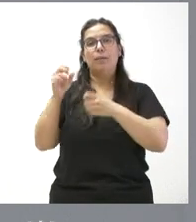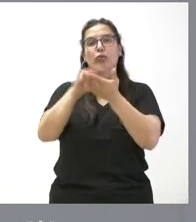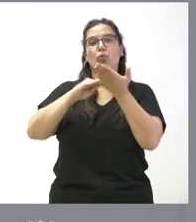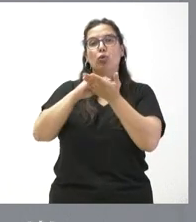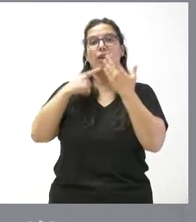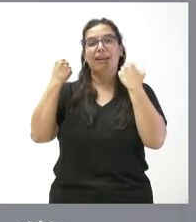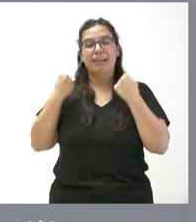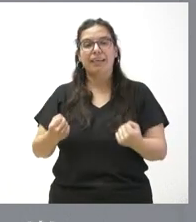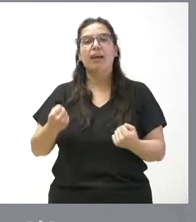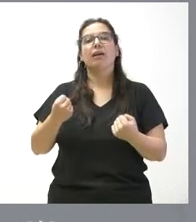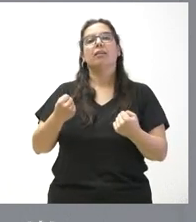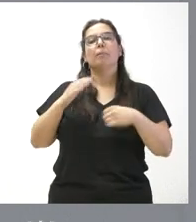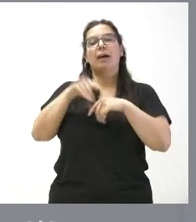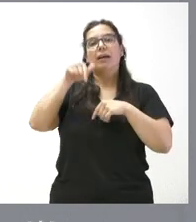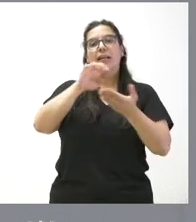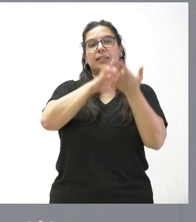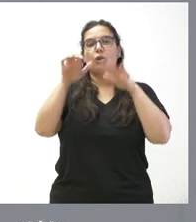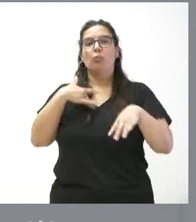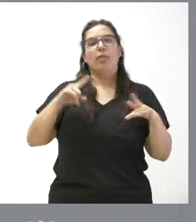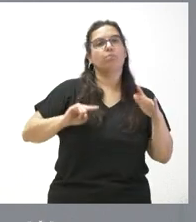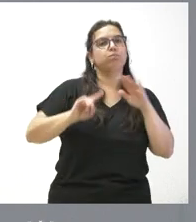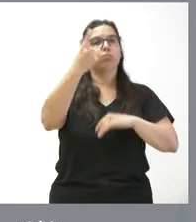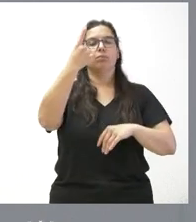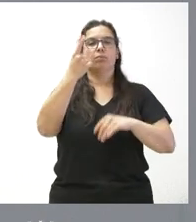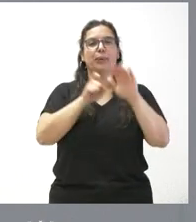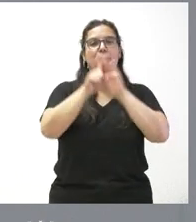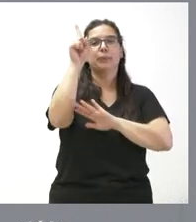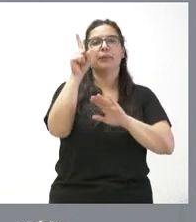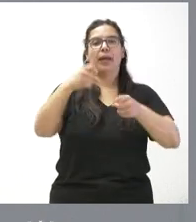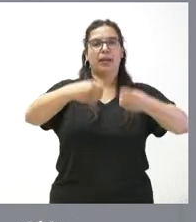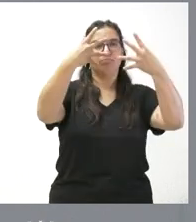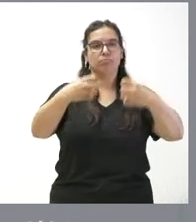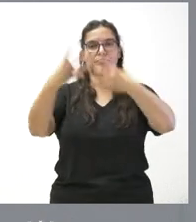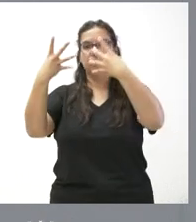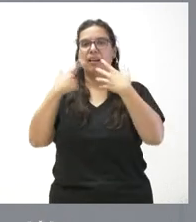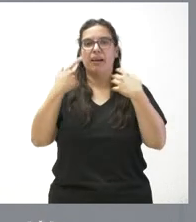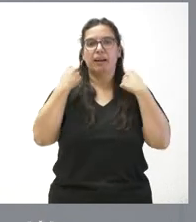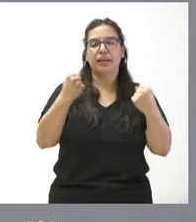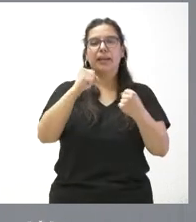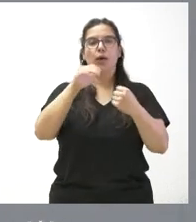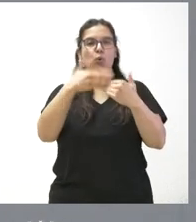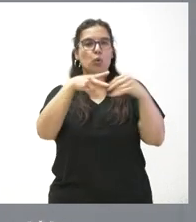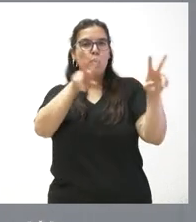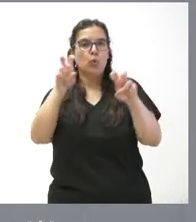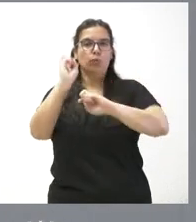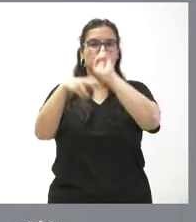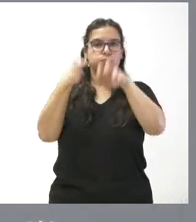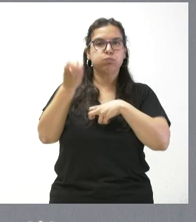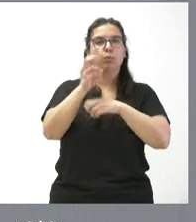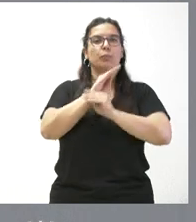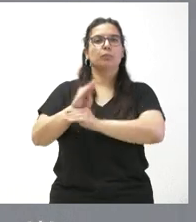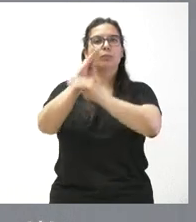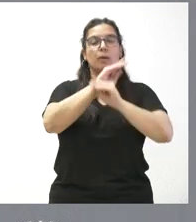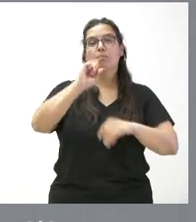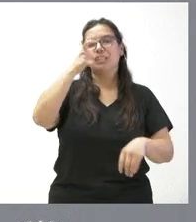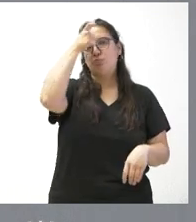para hacer de Castilla una comunidad pionera en el desarrollo de comunidades energéticas innovadoras, fundamentalmente en el mundo